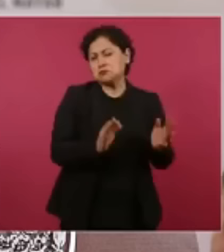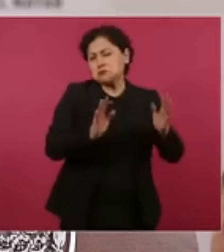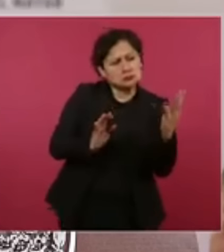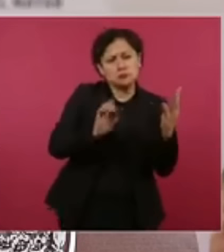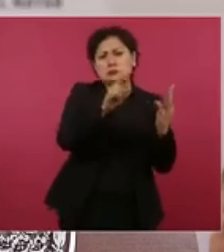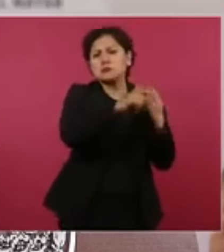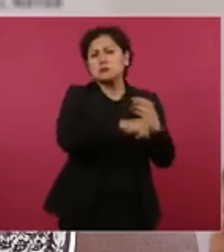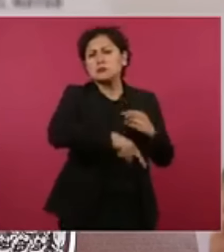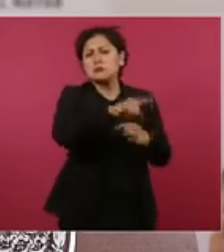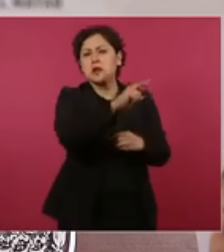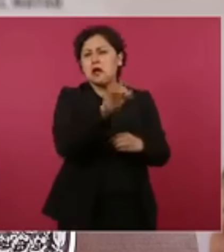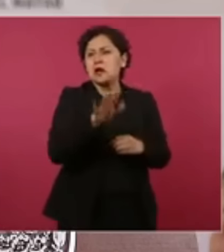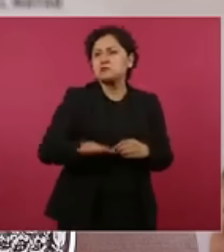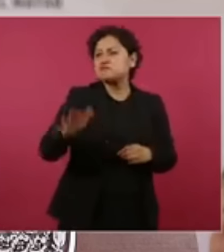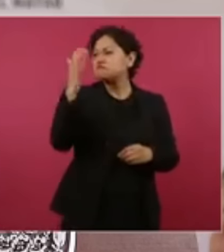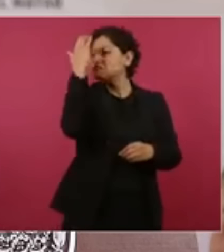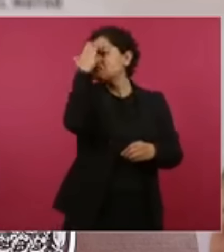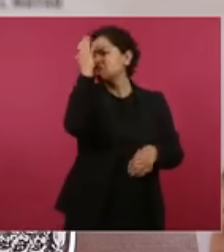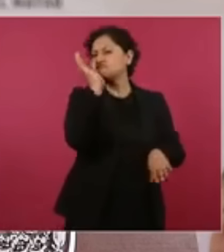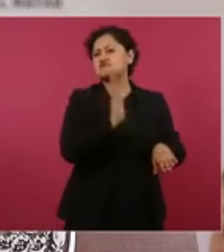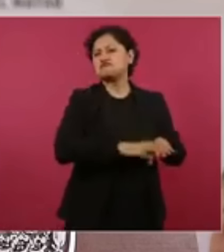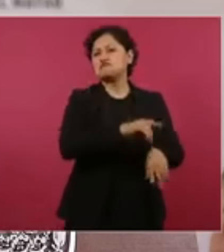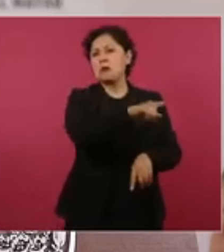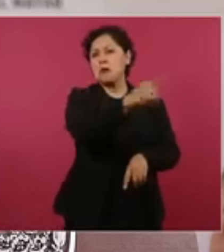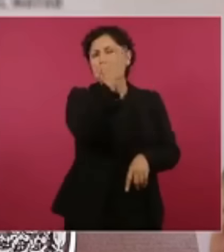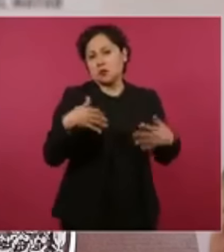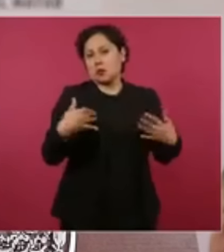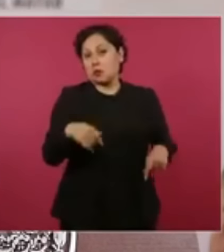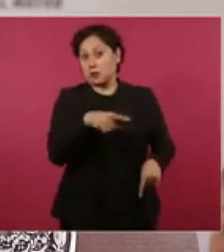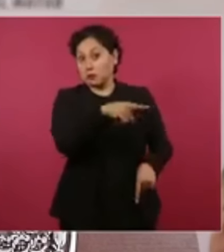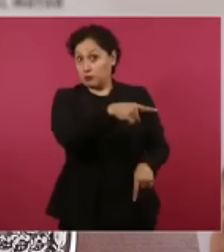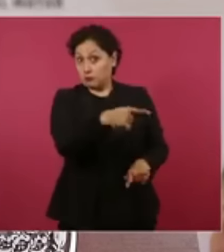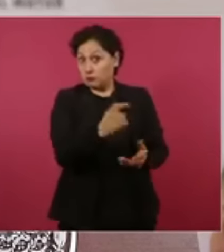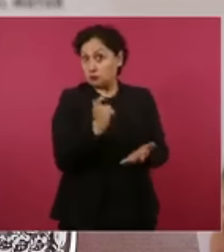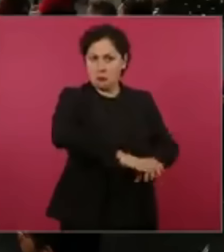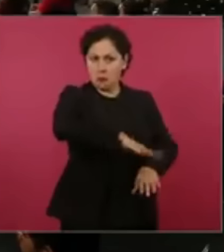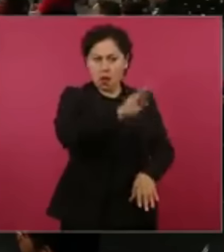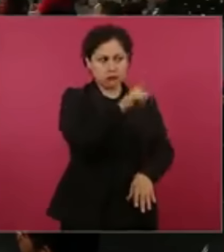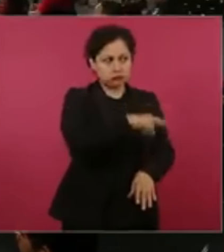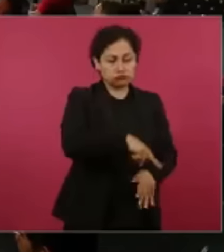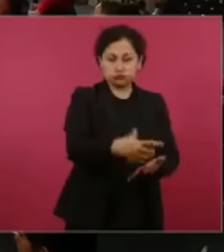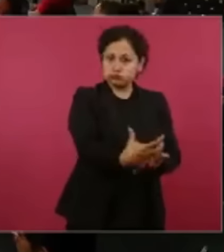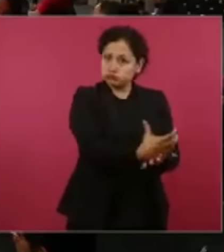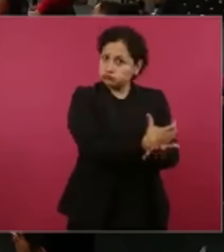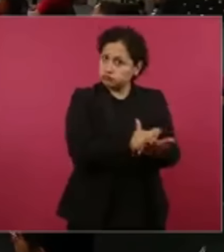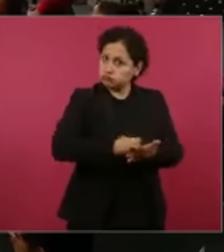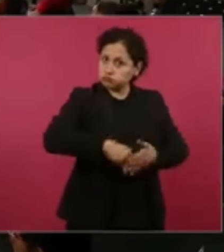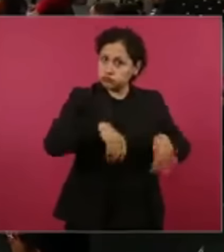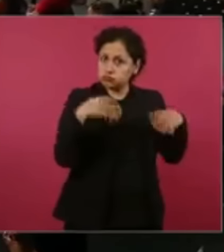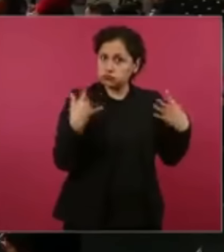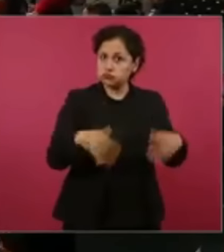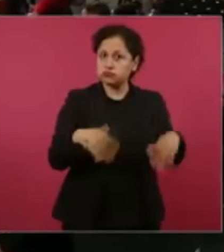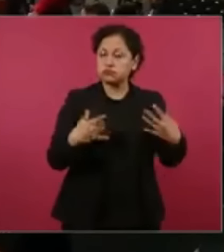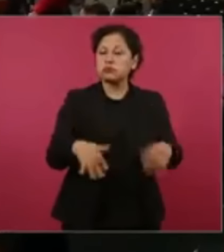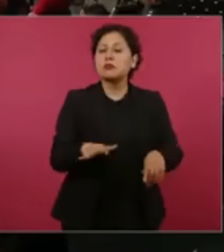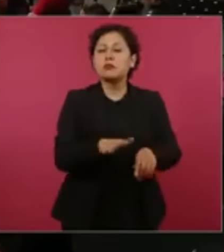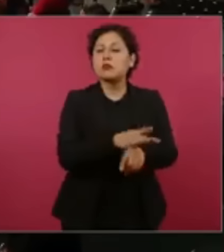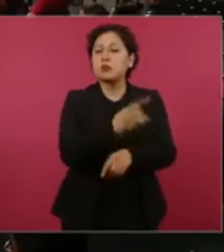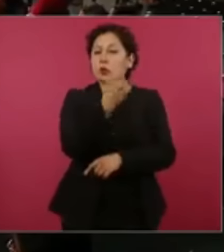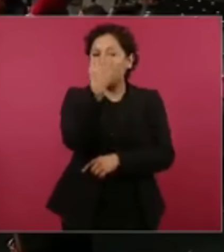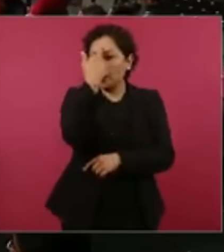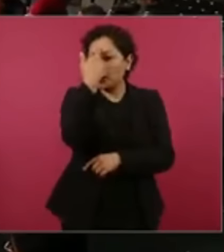famosos, también los que ganan más en todo México, a los que les pagan más porque están al servicio de las